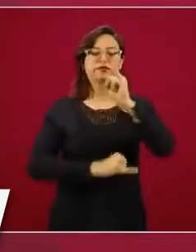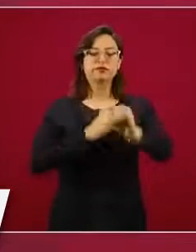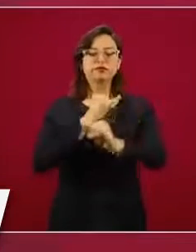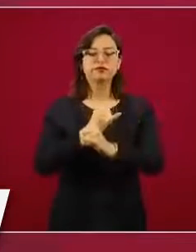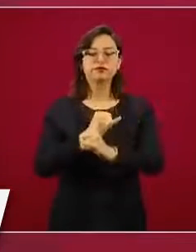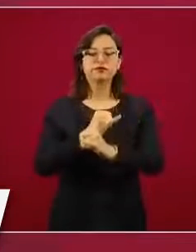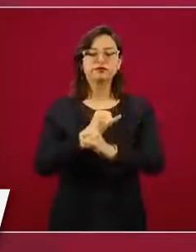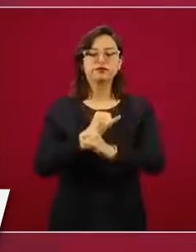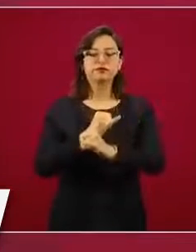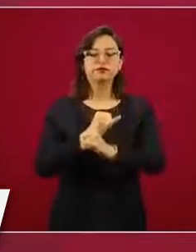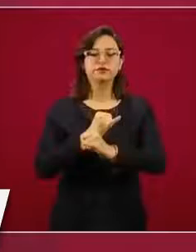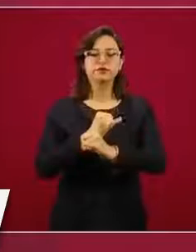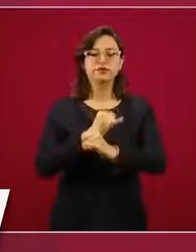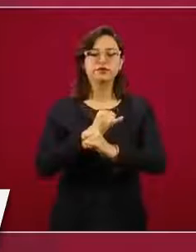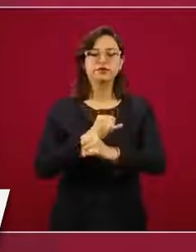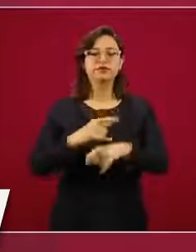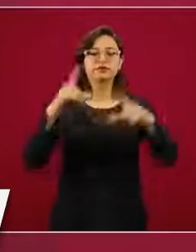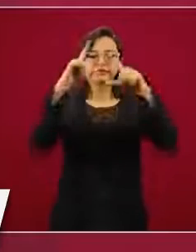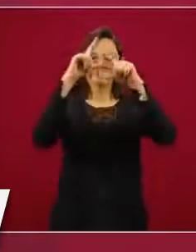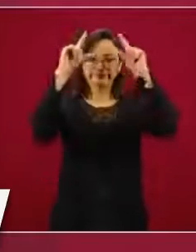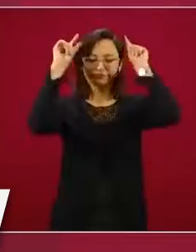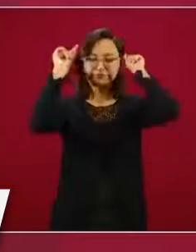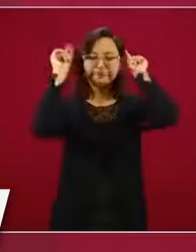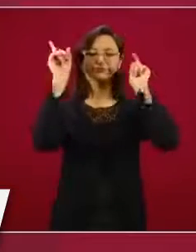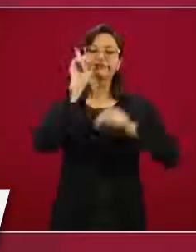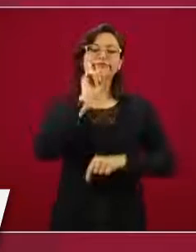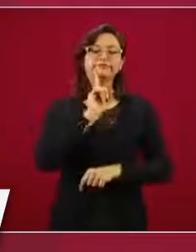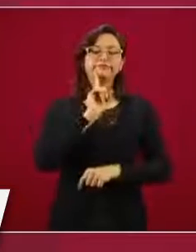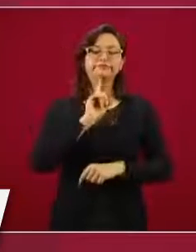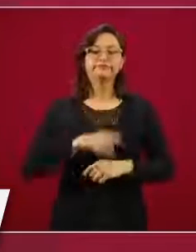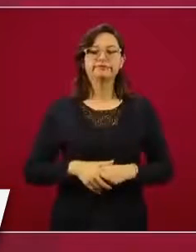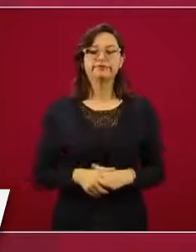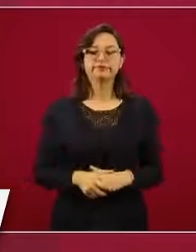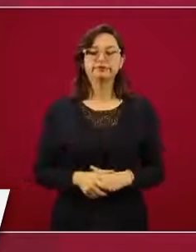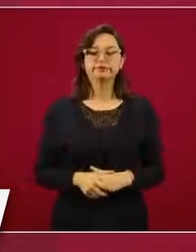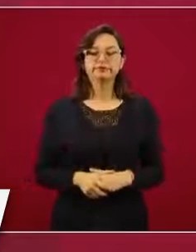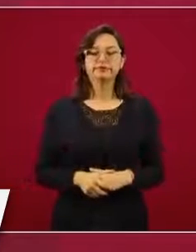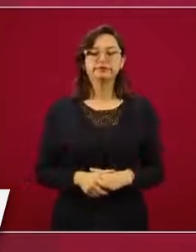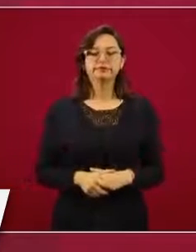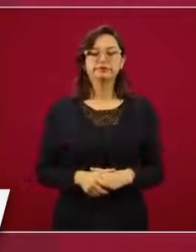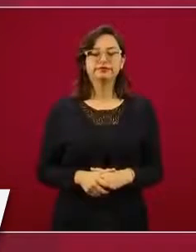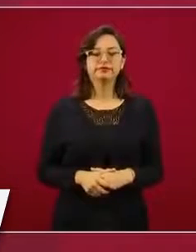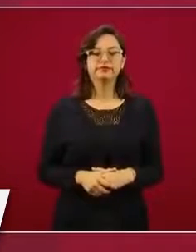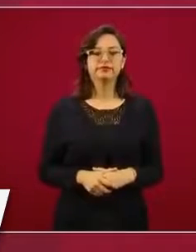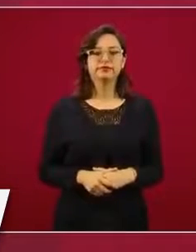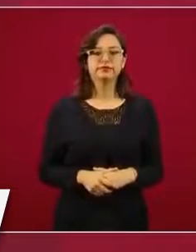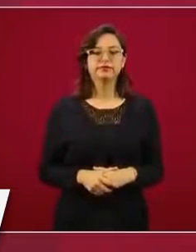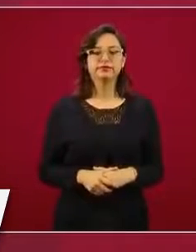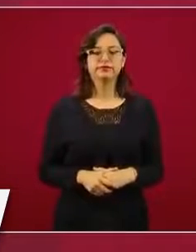de la enfermera. Es un momento